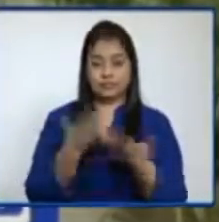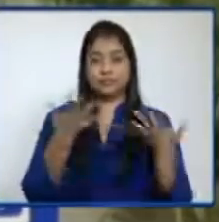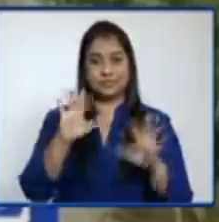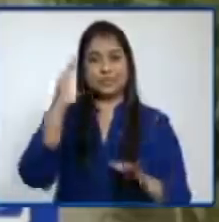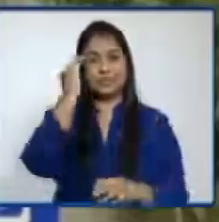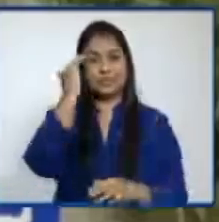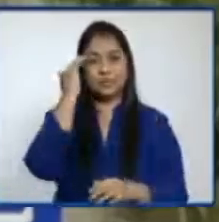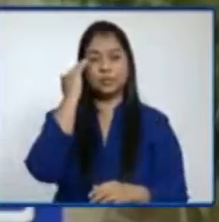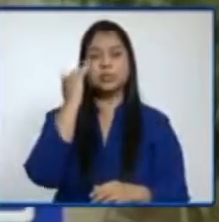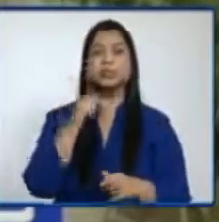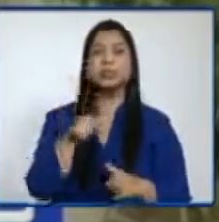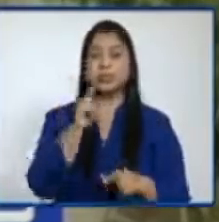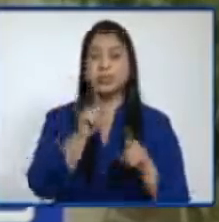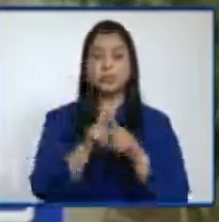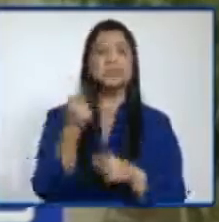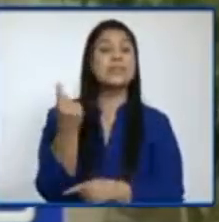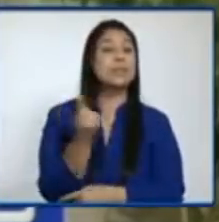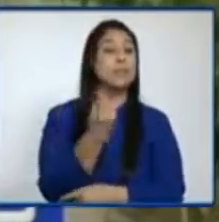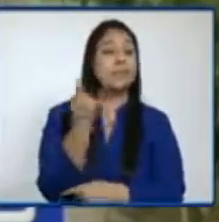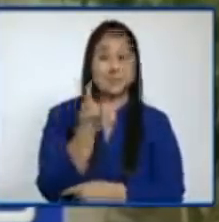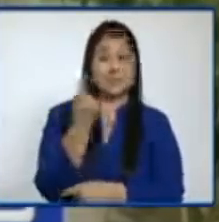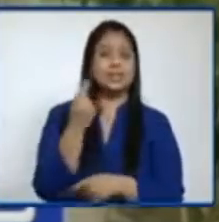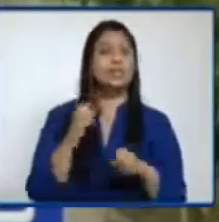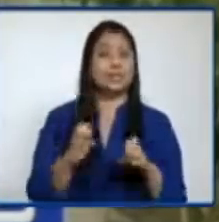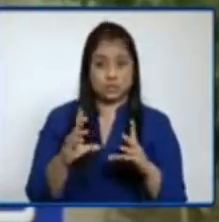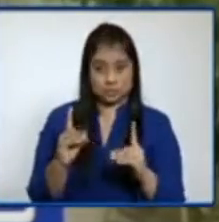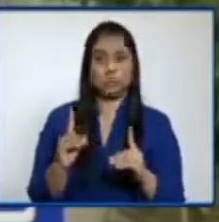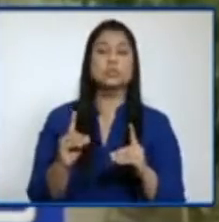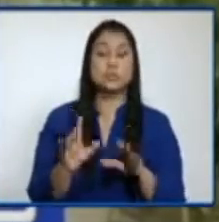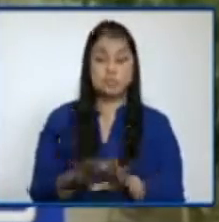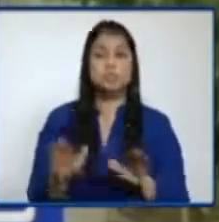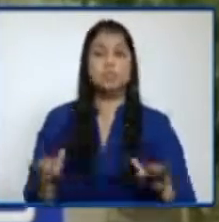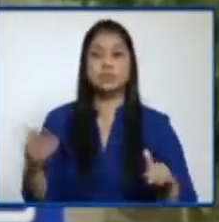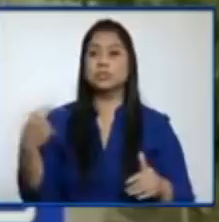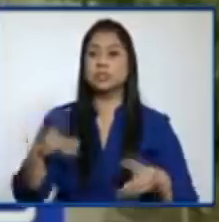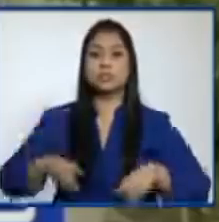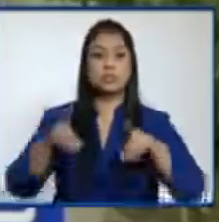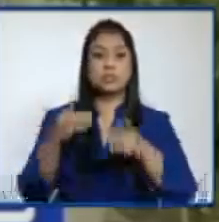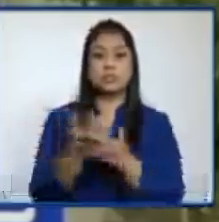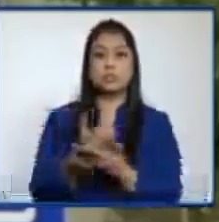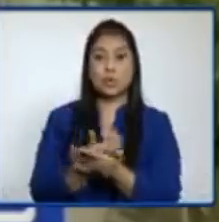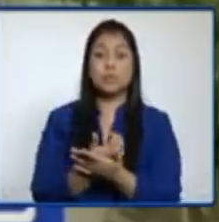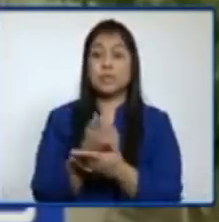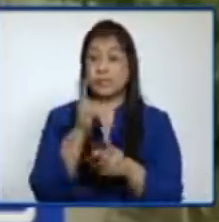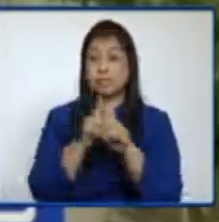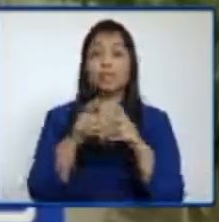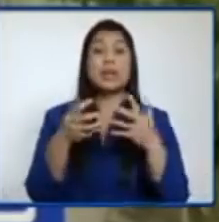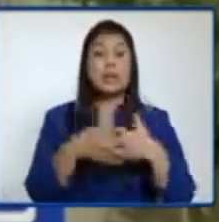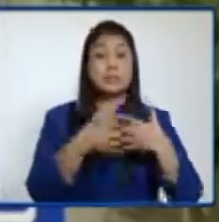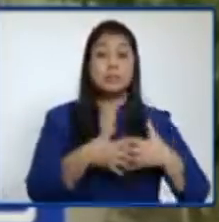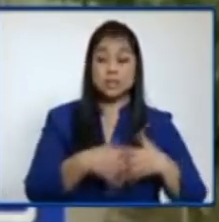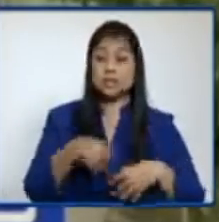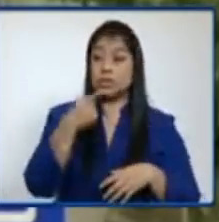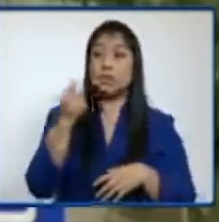que es importantísima la educación de nuestros niños para el desarrollo económico y las empresas que acabo de